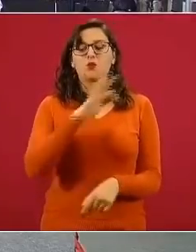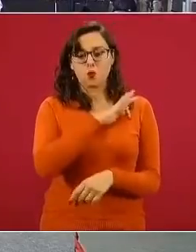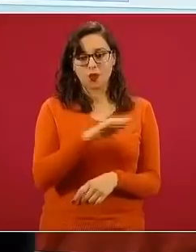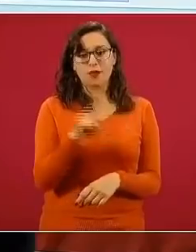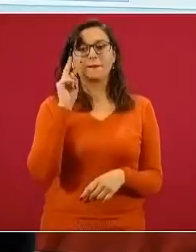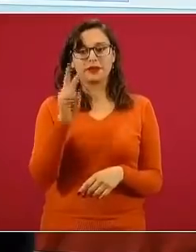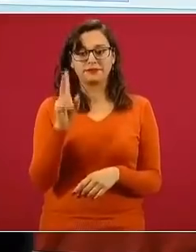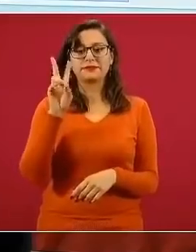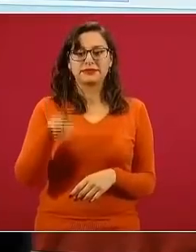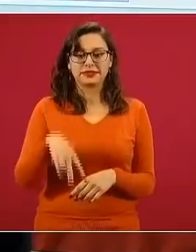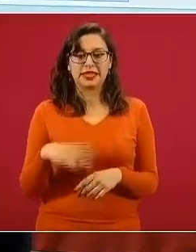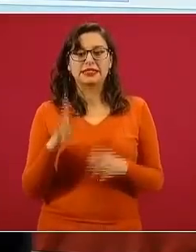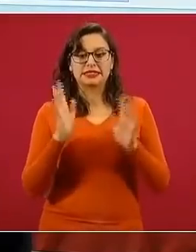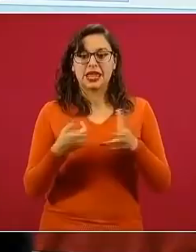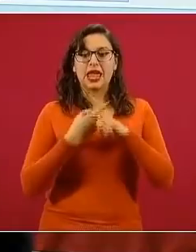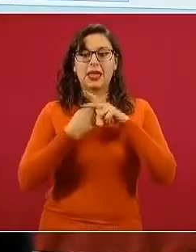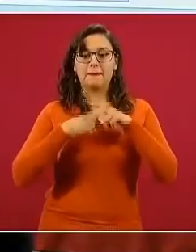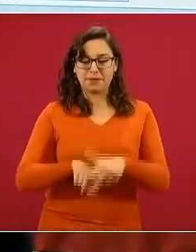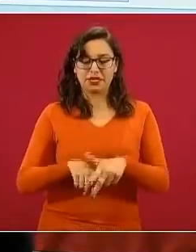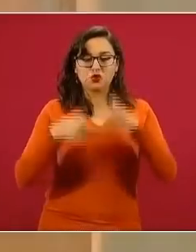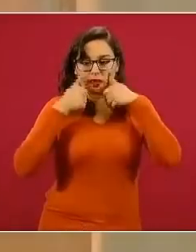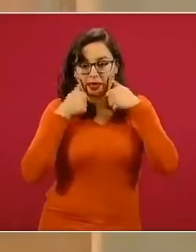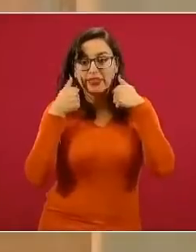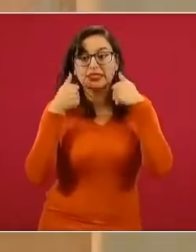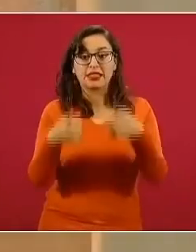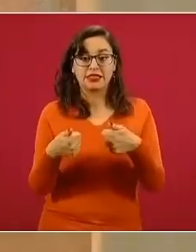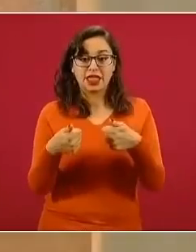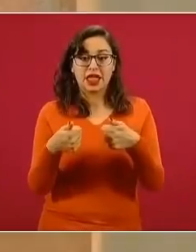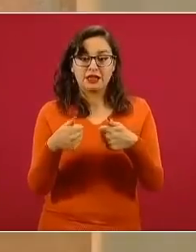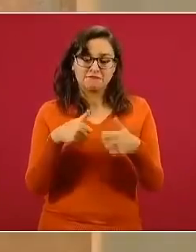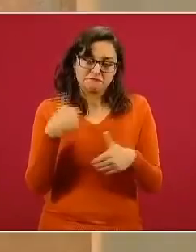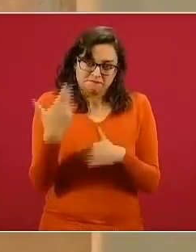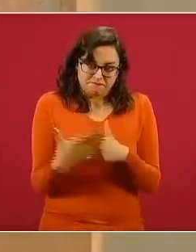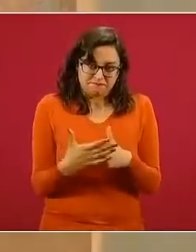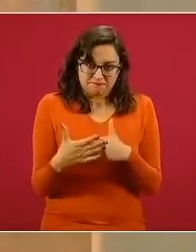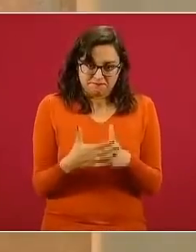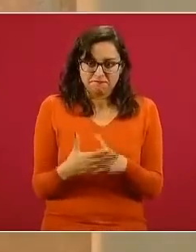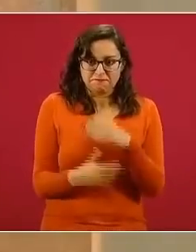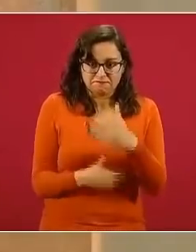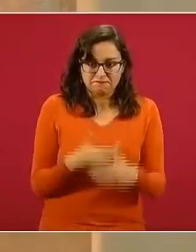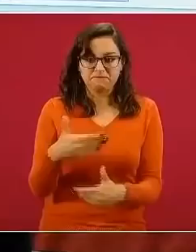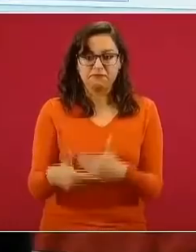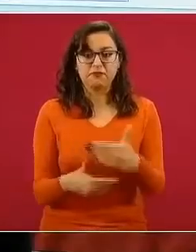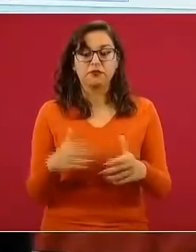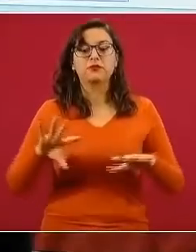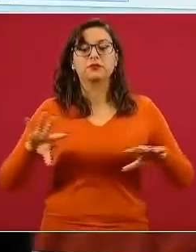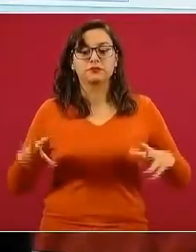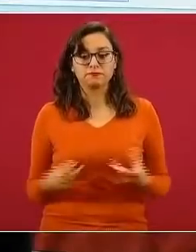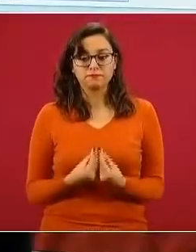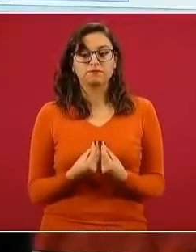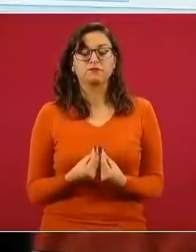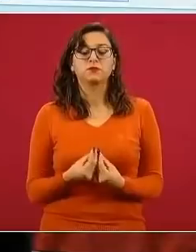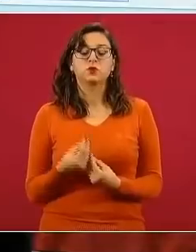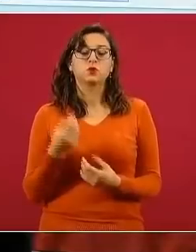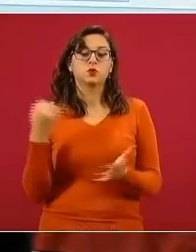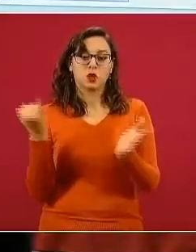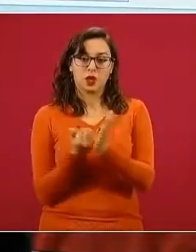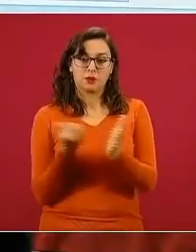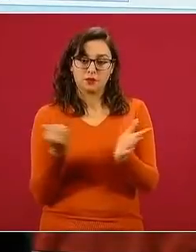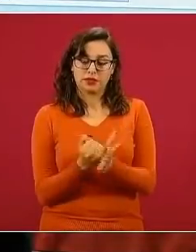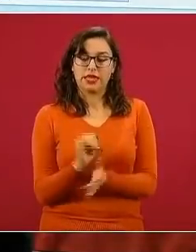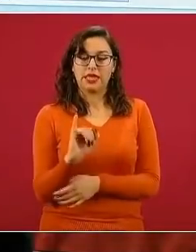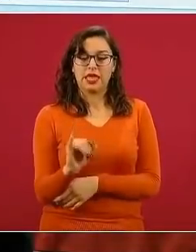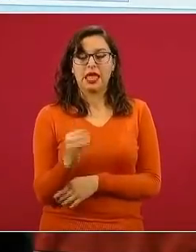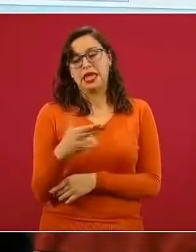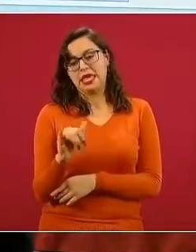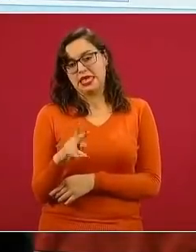tomando en cuenta y que es una de las estrategias más que vienen a complementar lo que se está haciendo junto con los impuestos a las bebidas azucaradas,